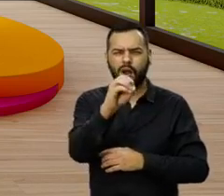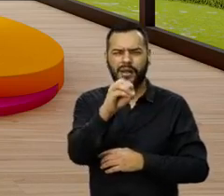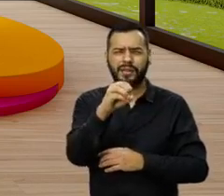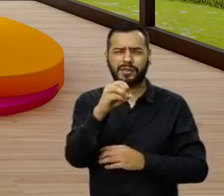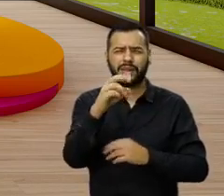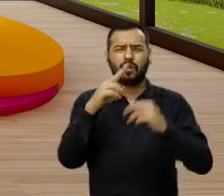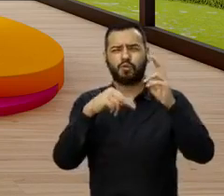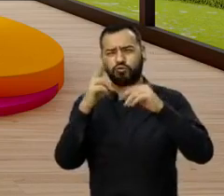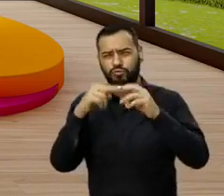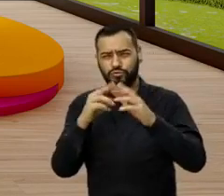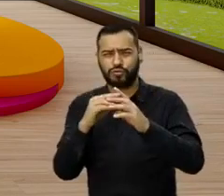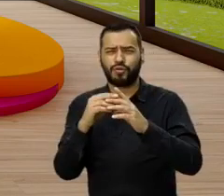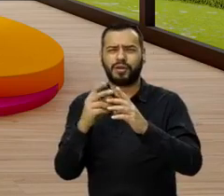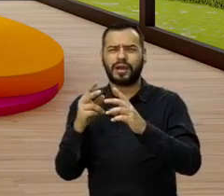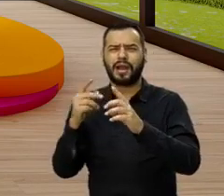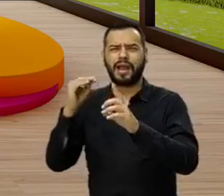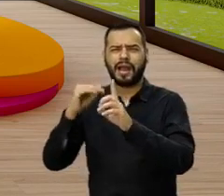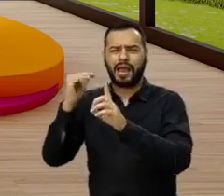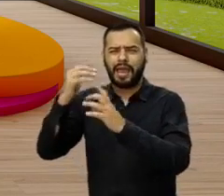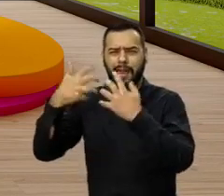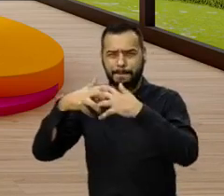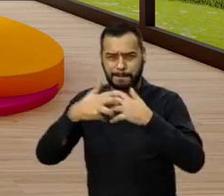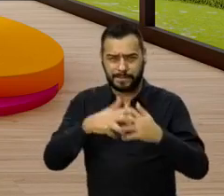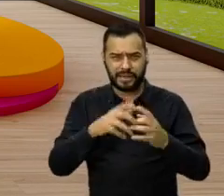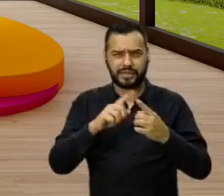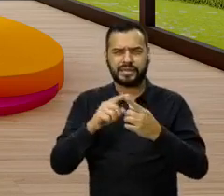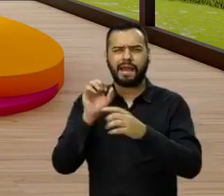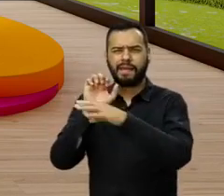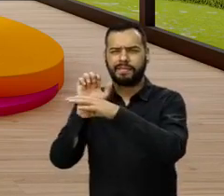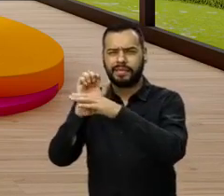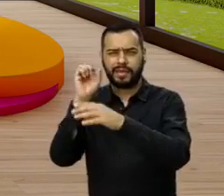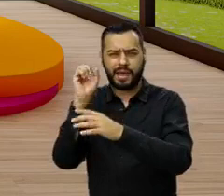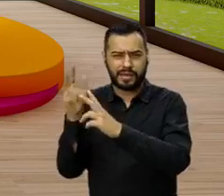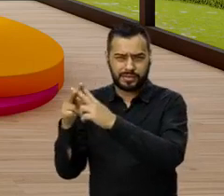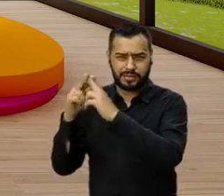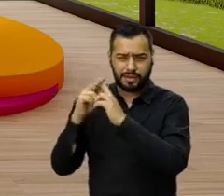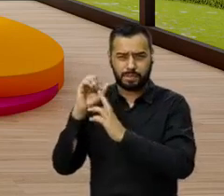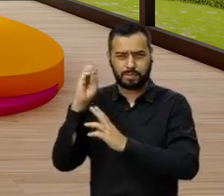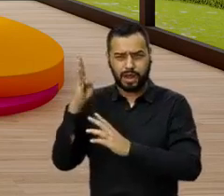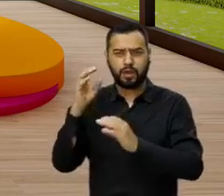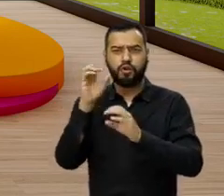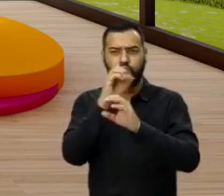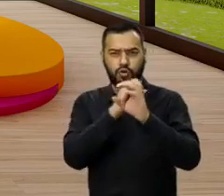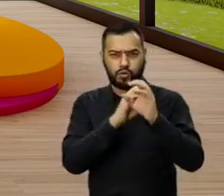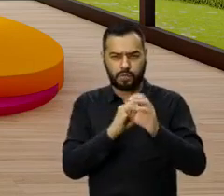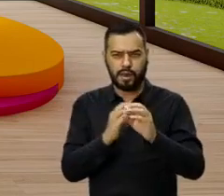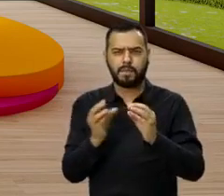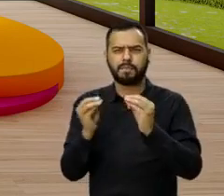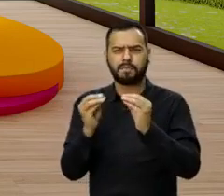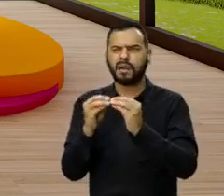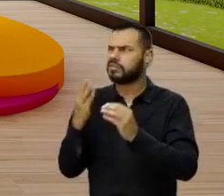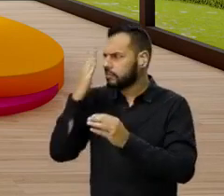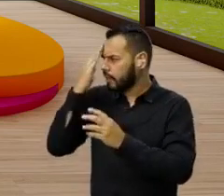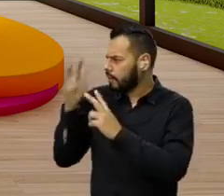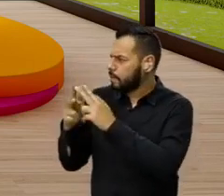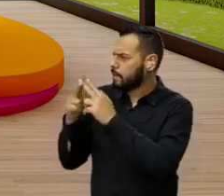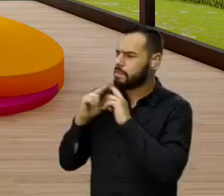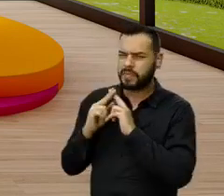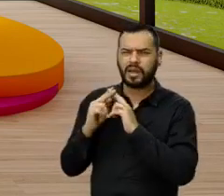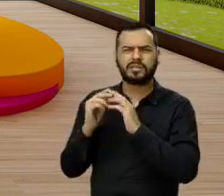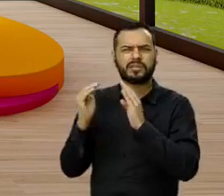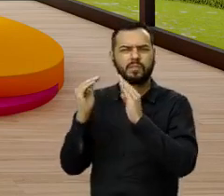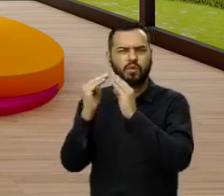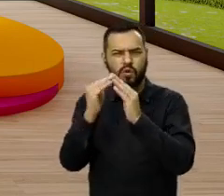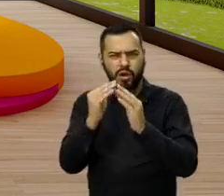entre constructoras, inmobiliarias, entidades financieras y Compensar. Además, van a saber todo acerca del